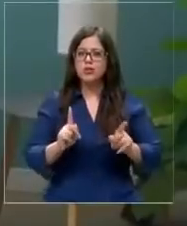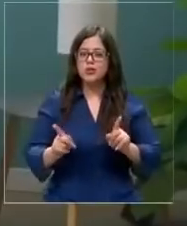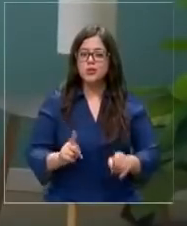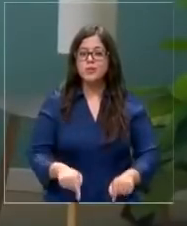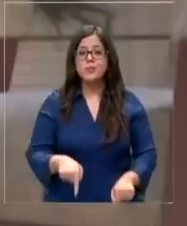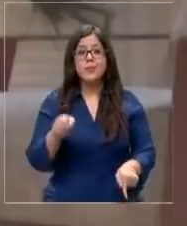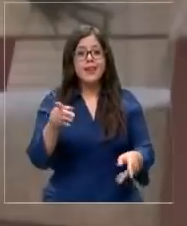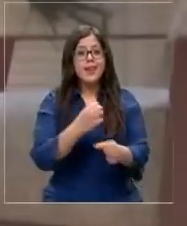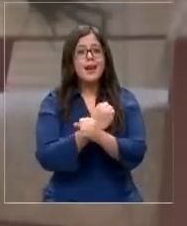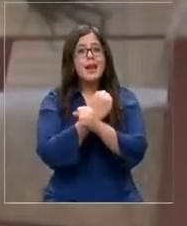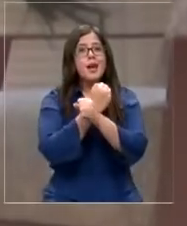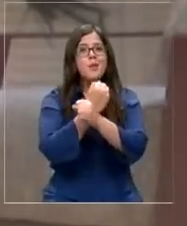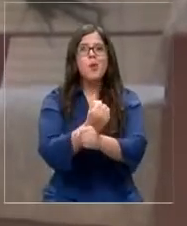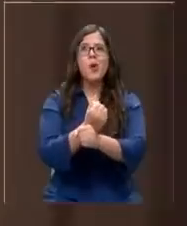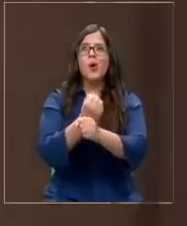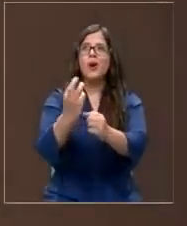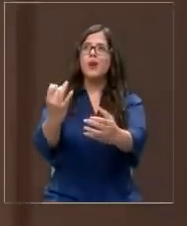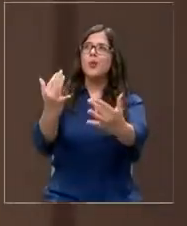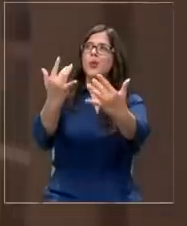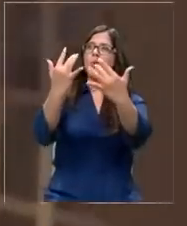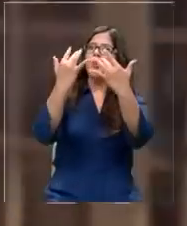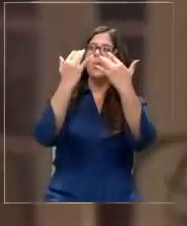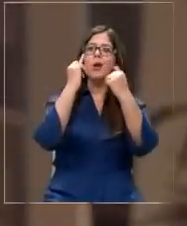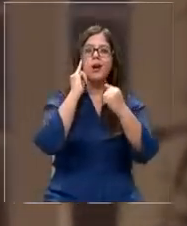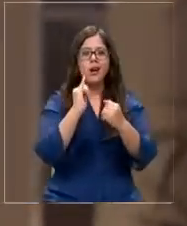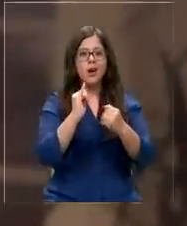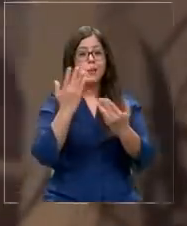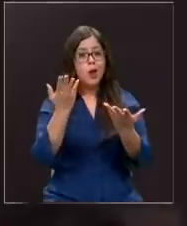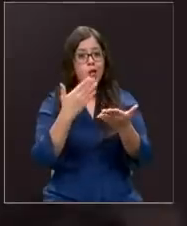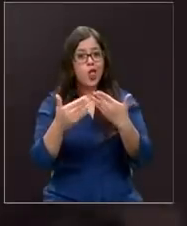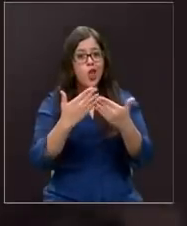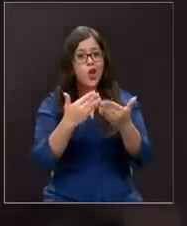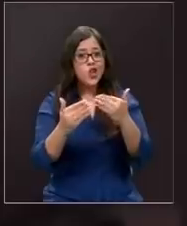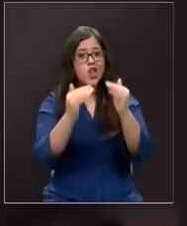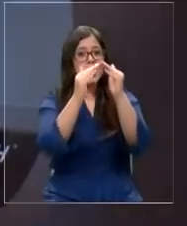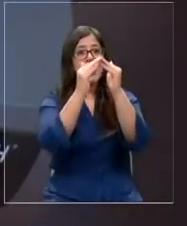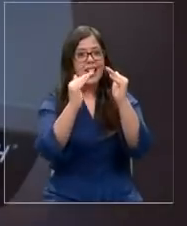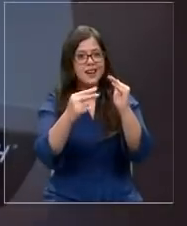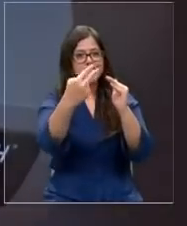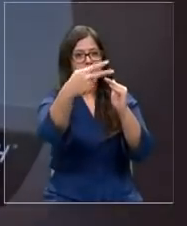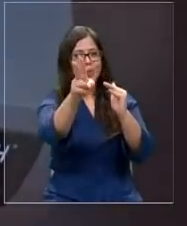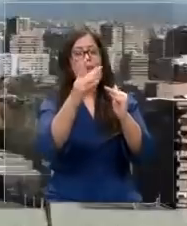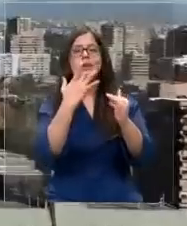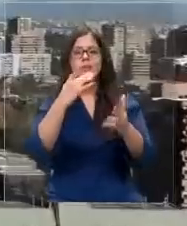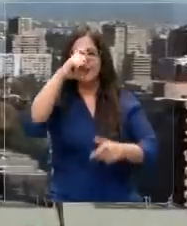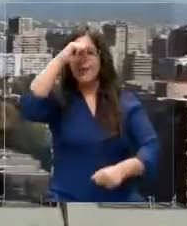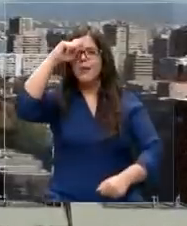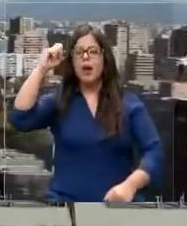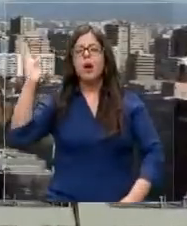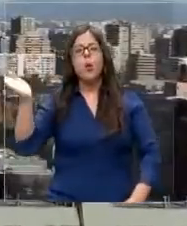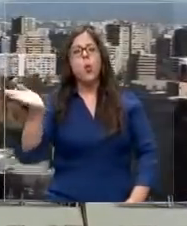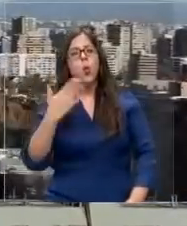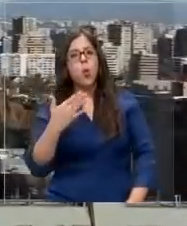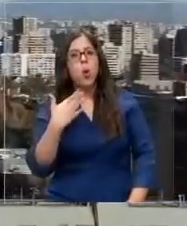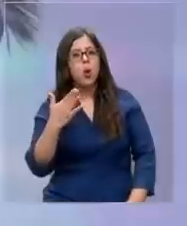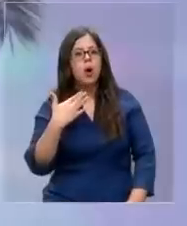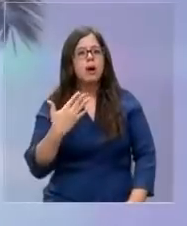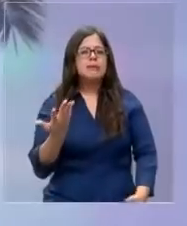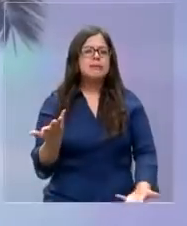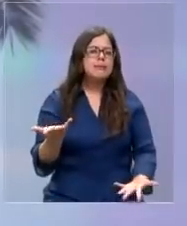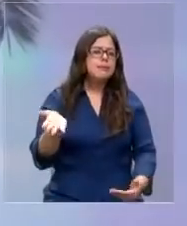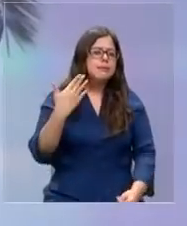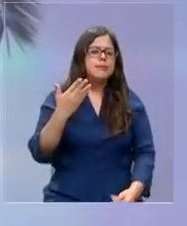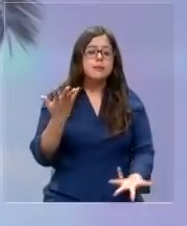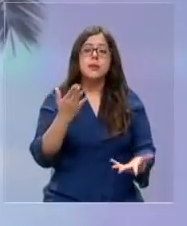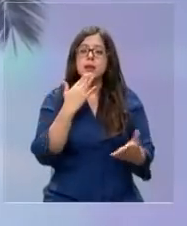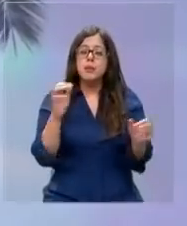El amor está literalmente en el aire, pero de la puerta de su casa para adentro, porque en verano los días de calor son insoportables y